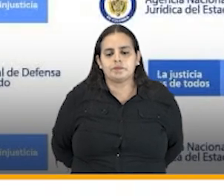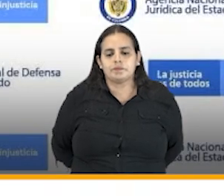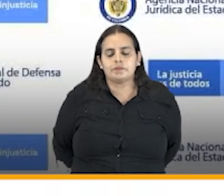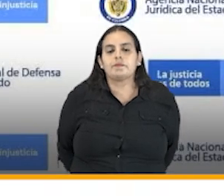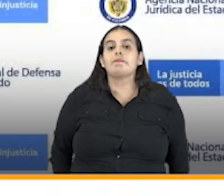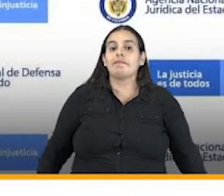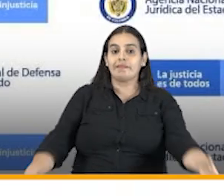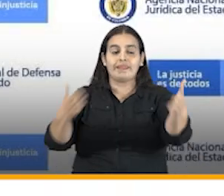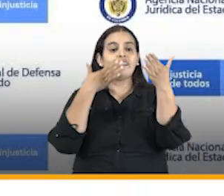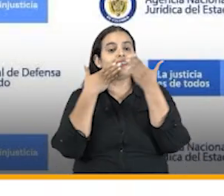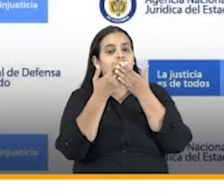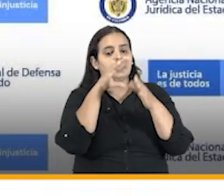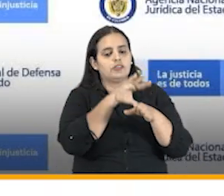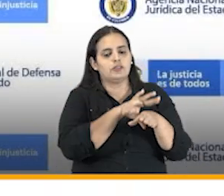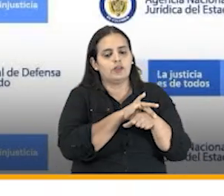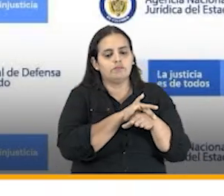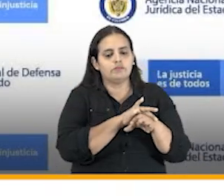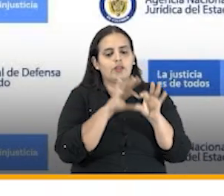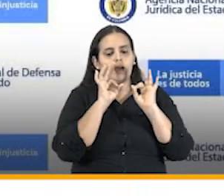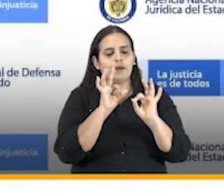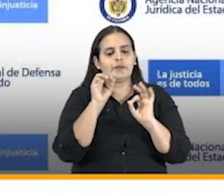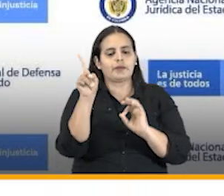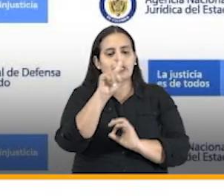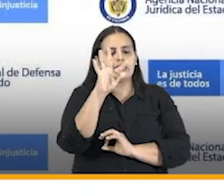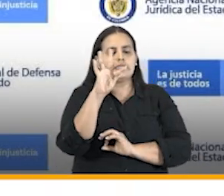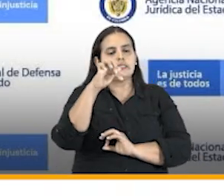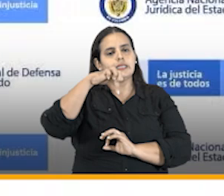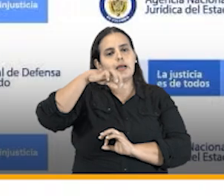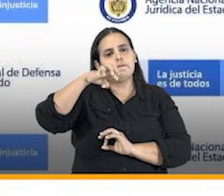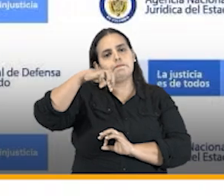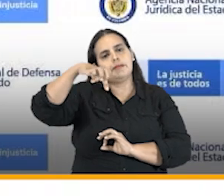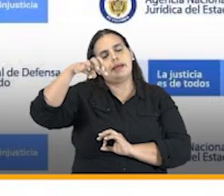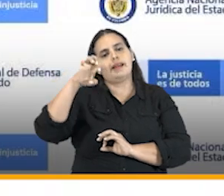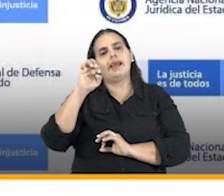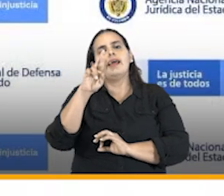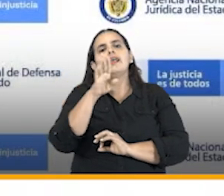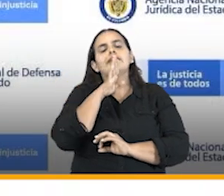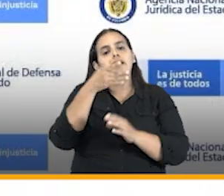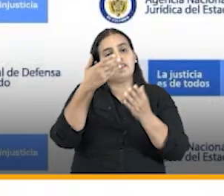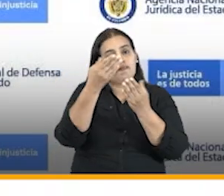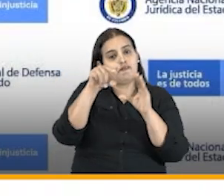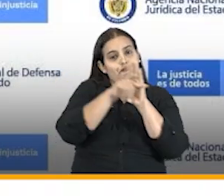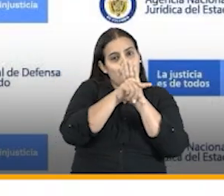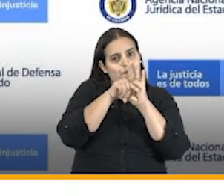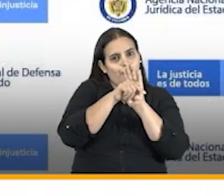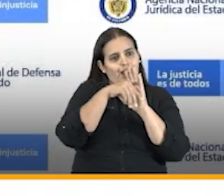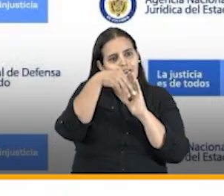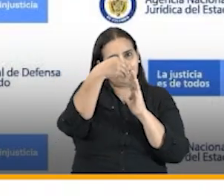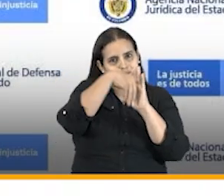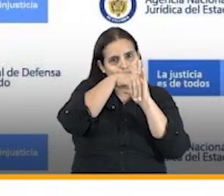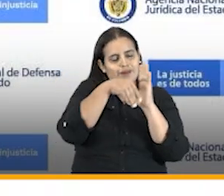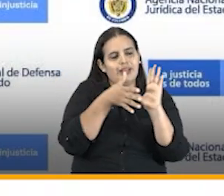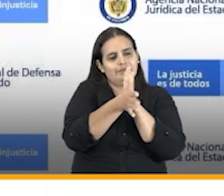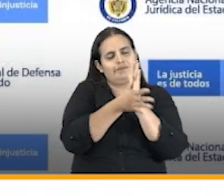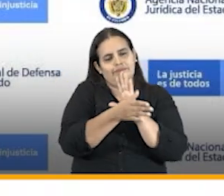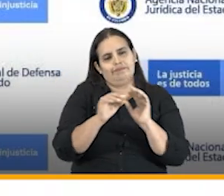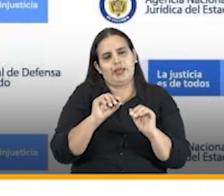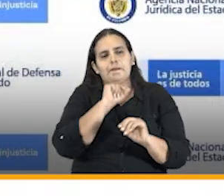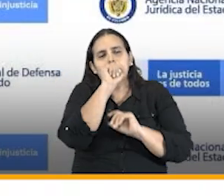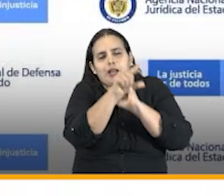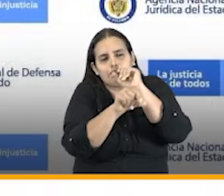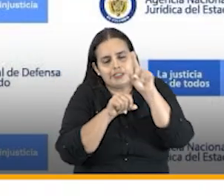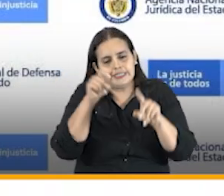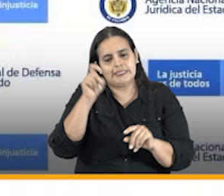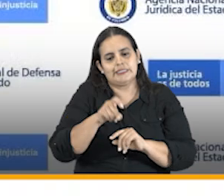muchas gracias doctor Stapper tenemos una pregunta para usted planteada a través del formulario publicado en la página web de la agencia